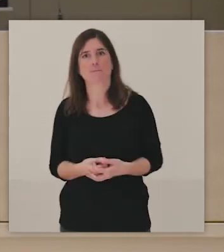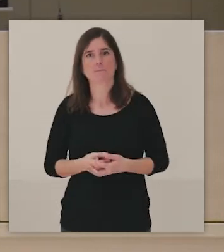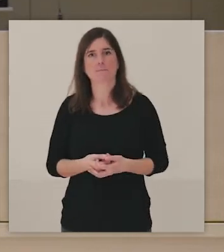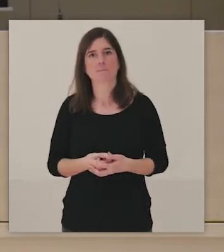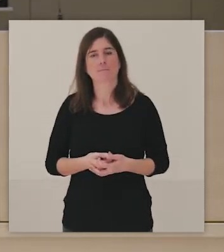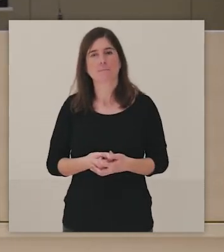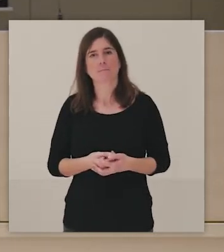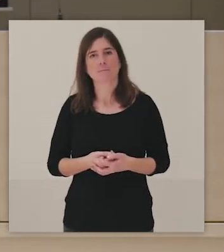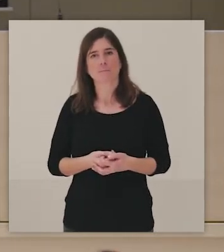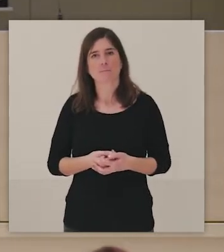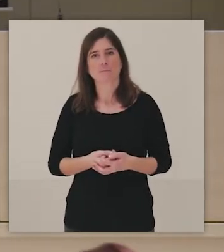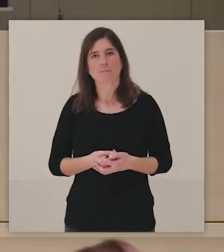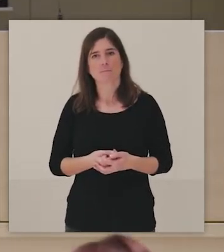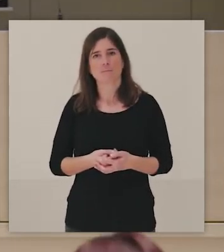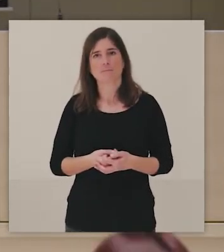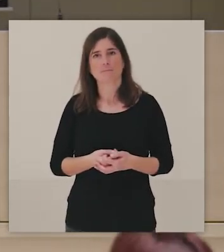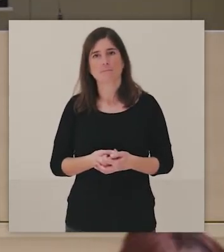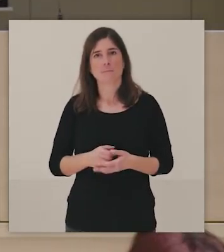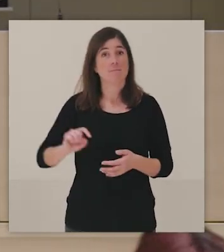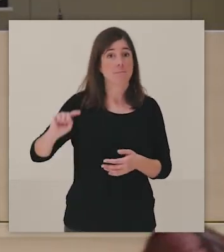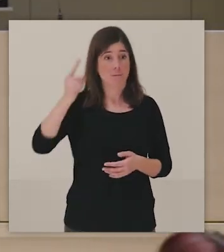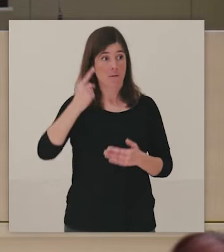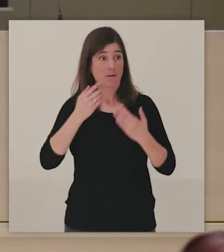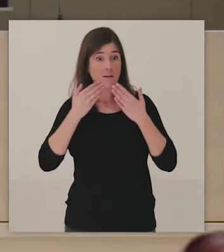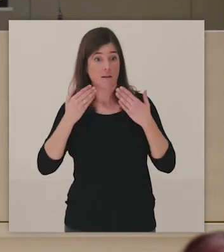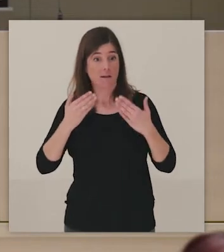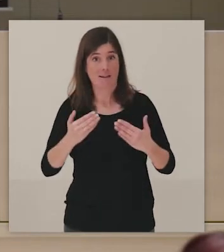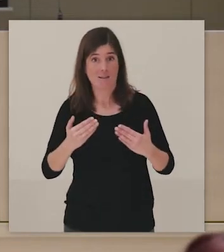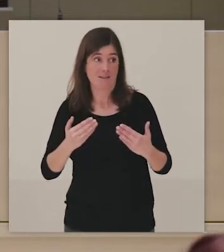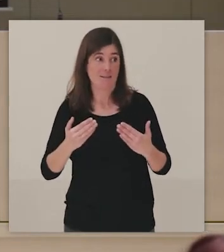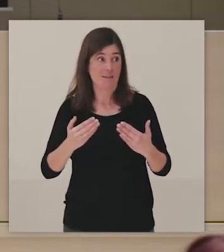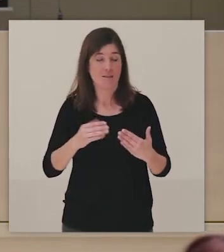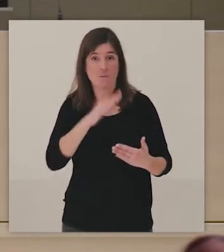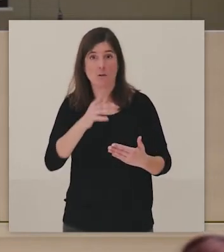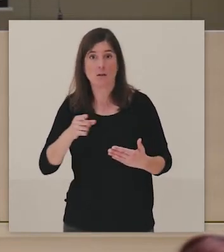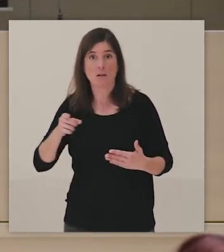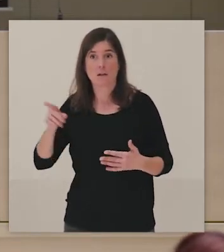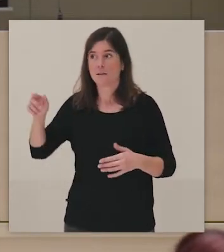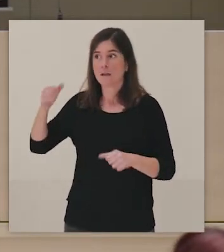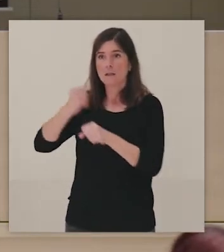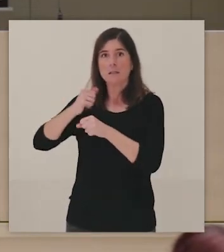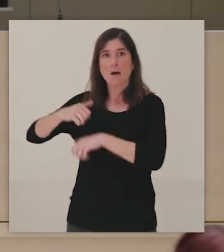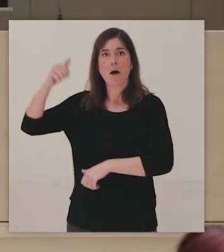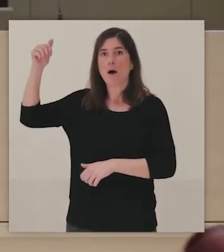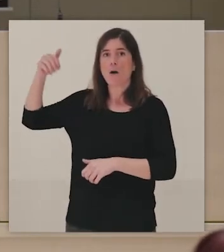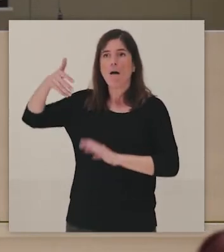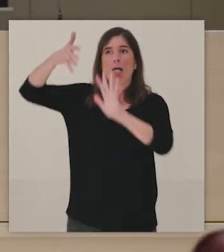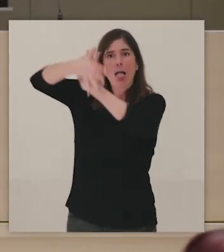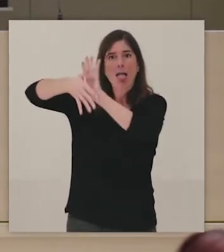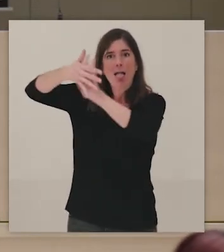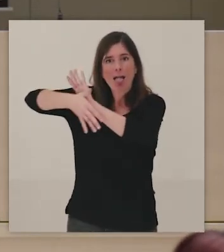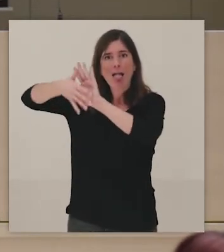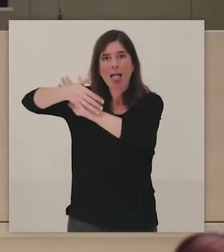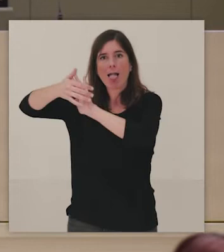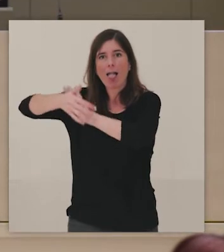Bueno, trabajamos, bueno, por un lado quería agradecer que, bueno, todo este trabajo, como podéis imaginar, no lo hago